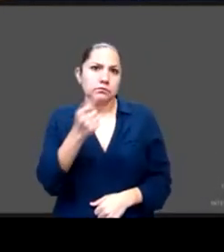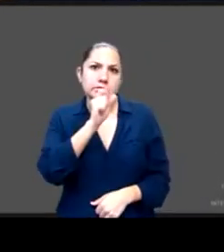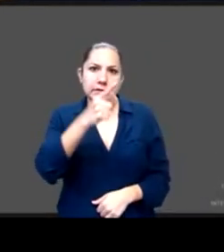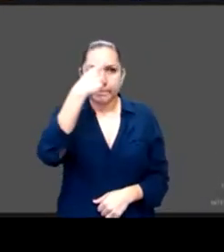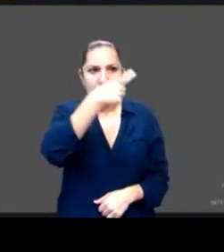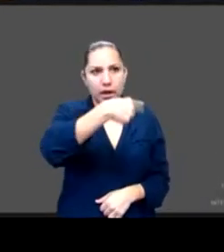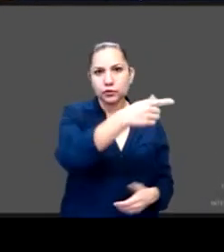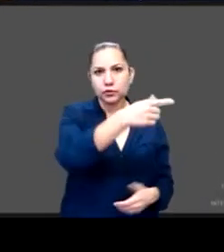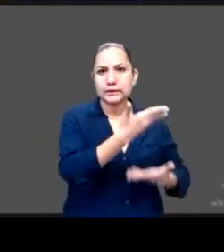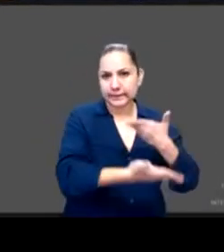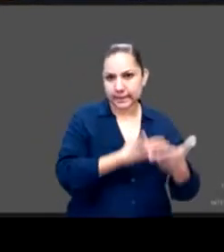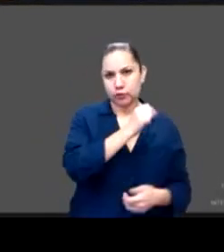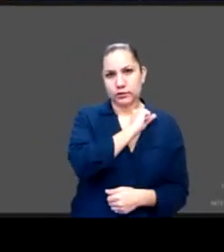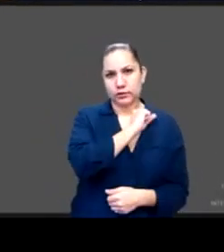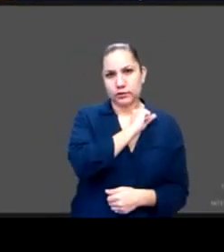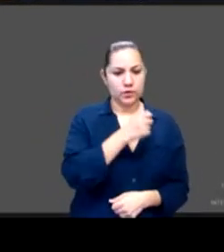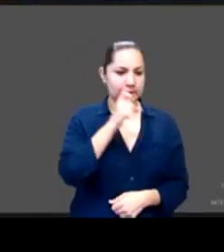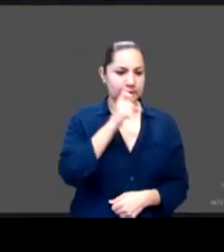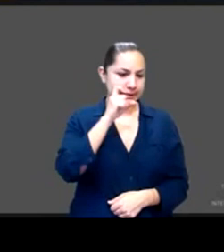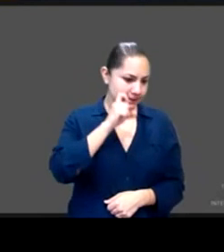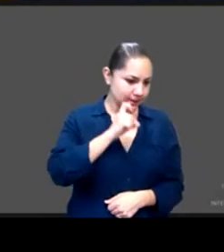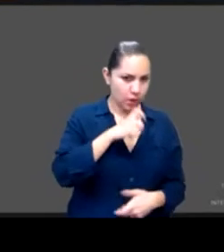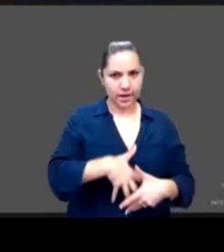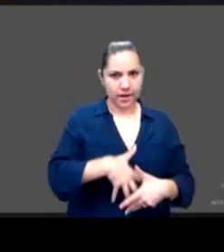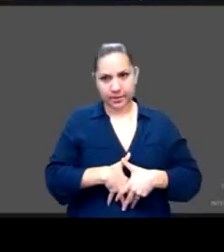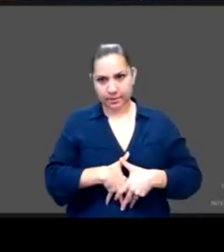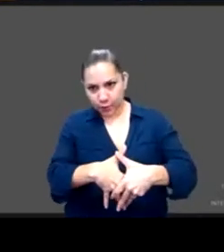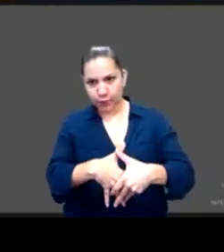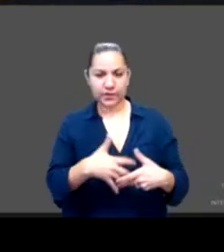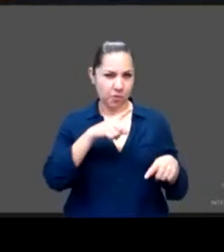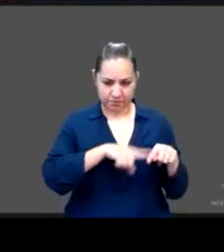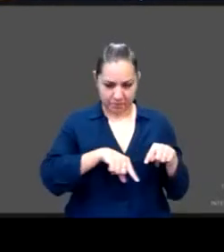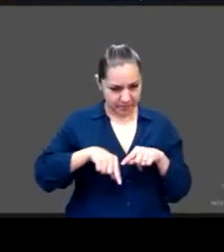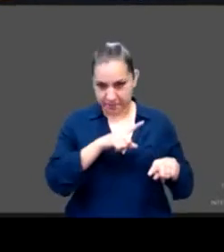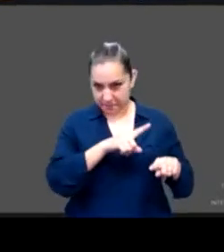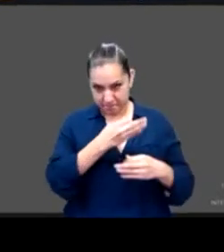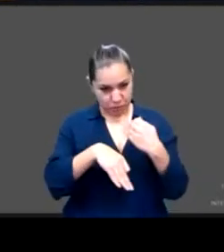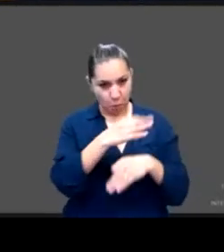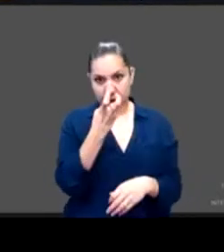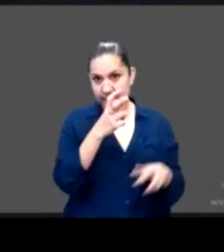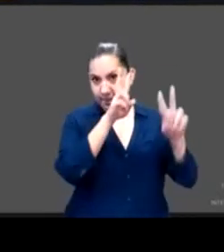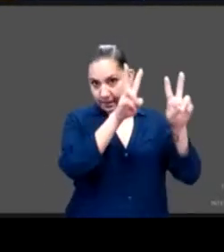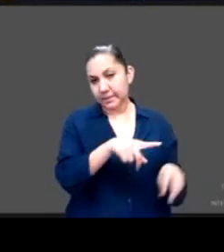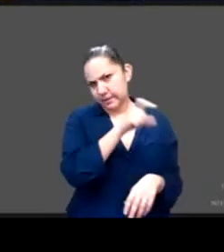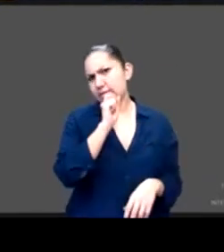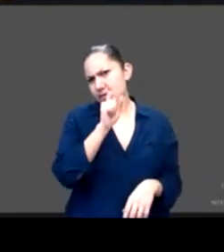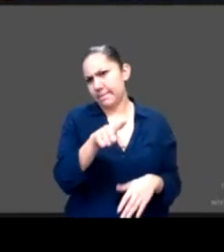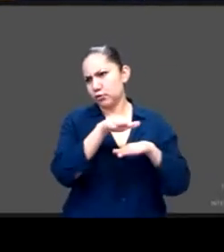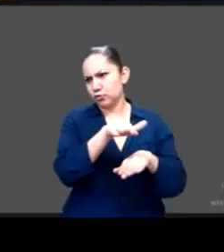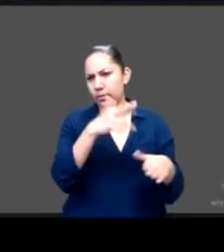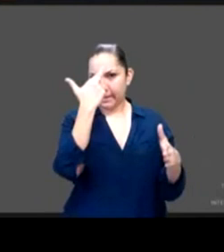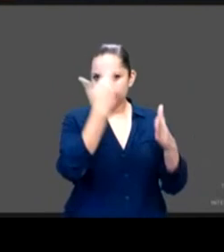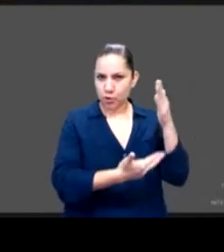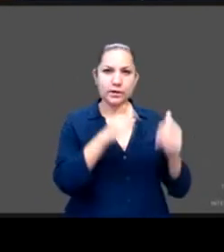sexual y reproductiva que incluyen ciertamente los servicios de violencia sexual pero también esto que se mencionaba de los